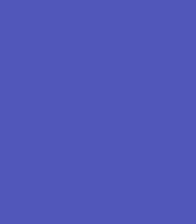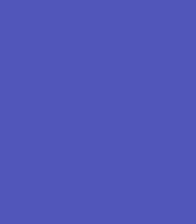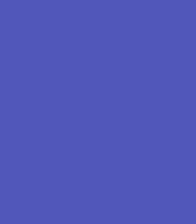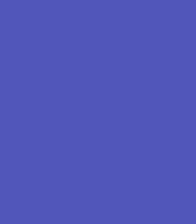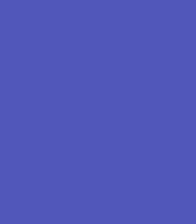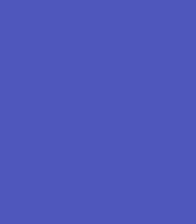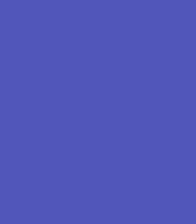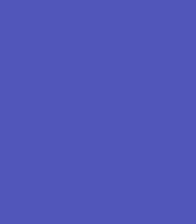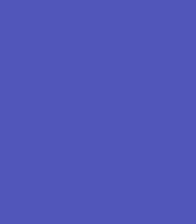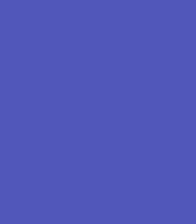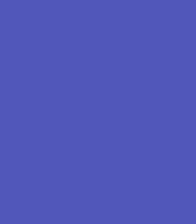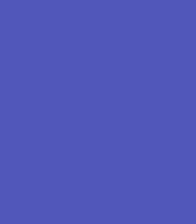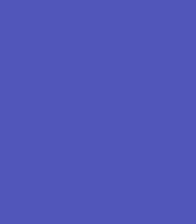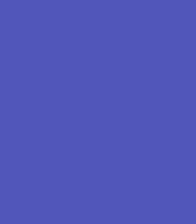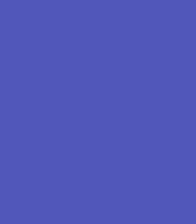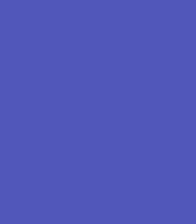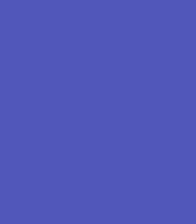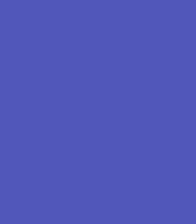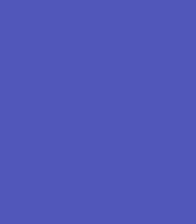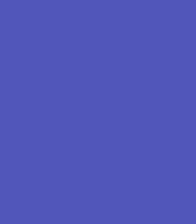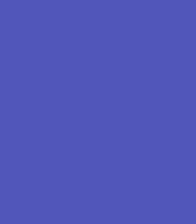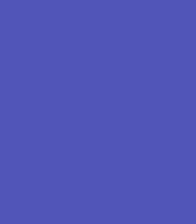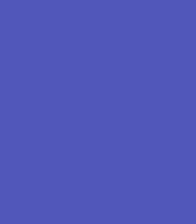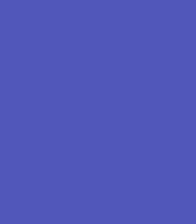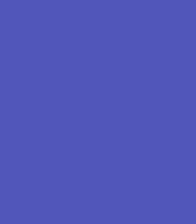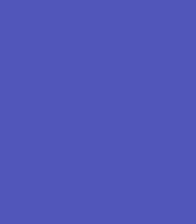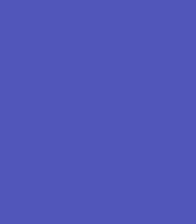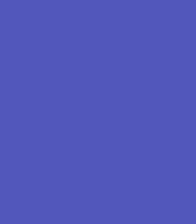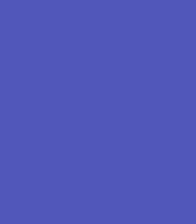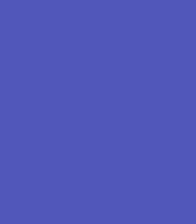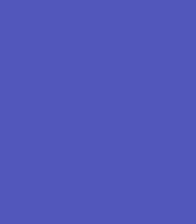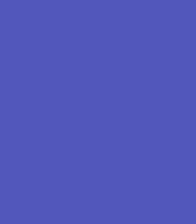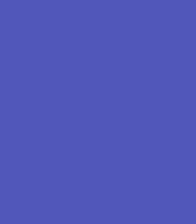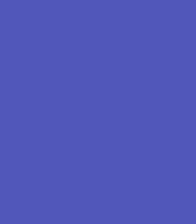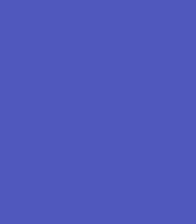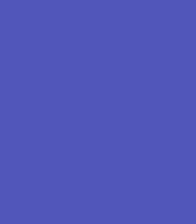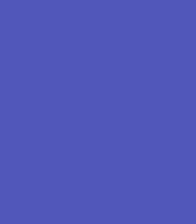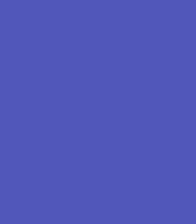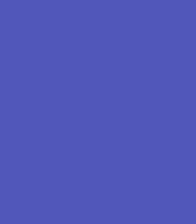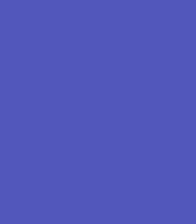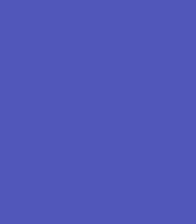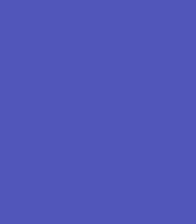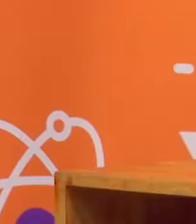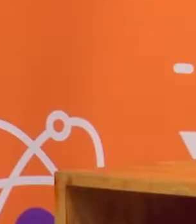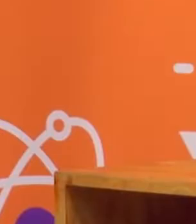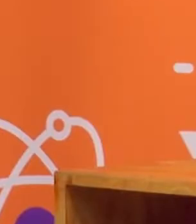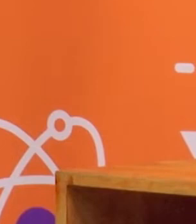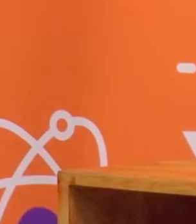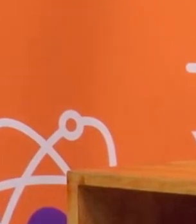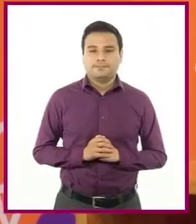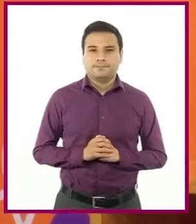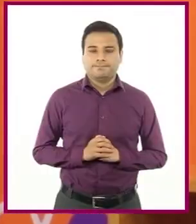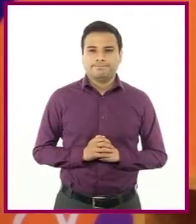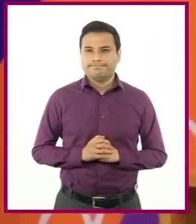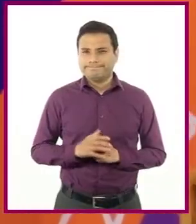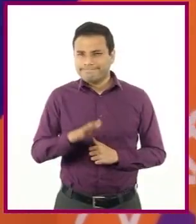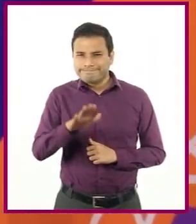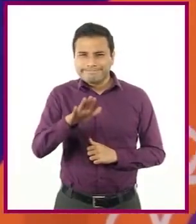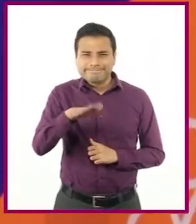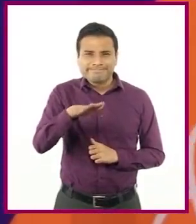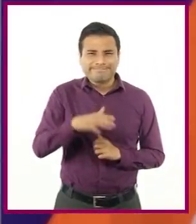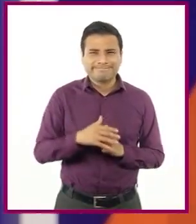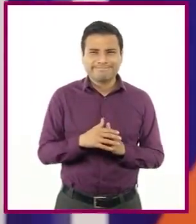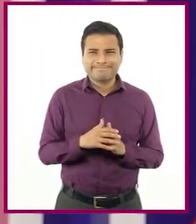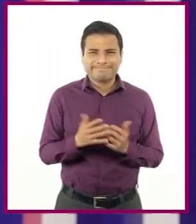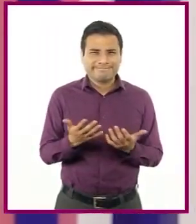Esto se registra en la hoja del encuentro, pero no tiene consecuencias inmediatas. Profesora, ¿y